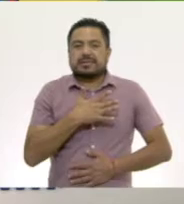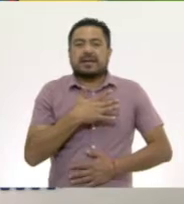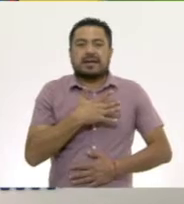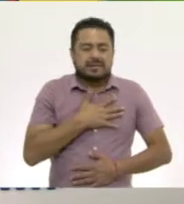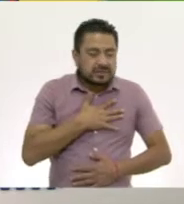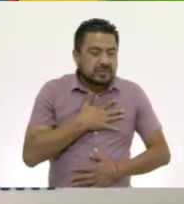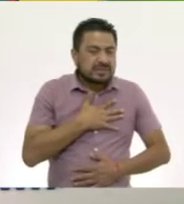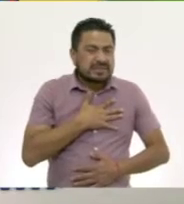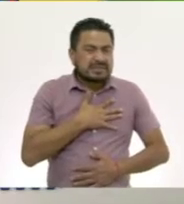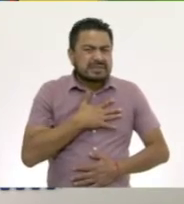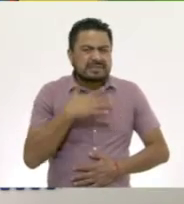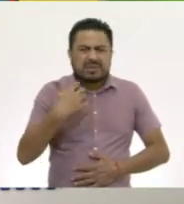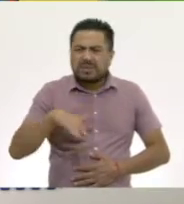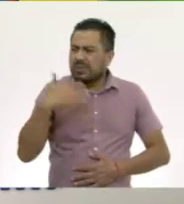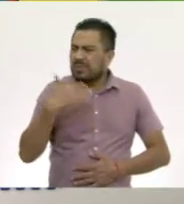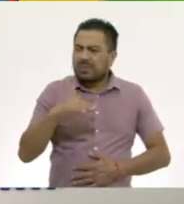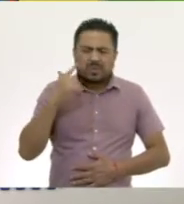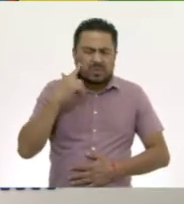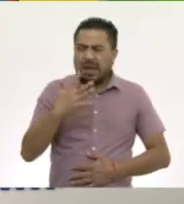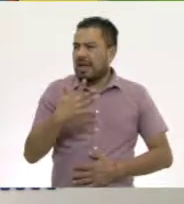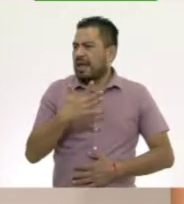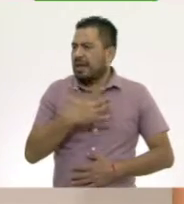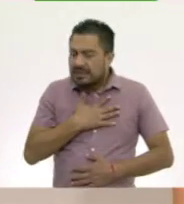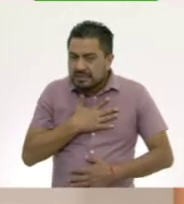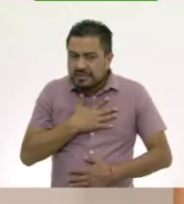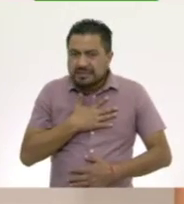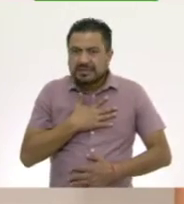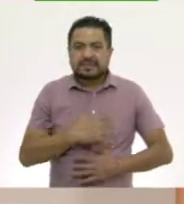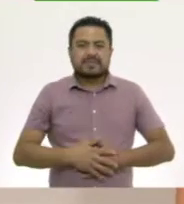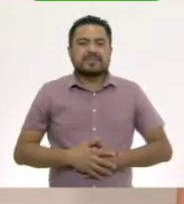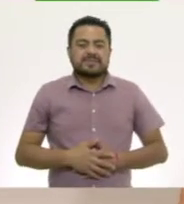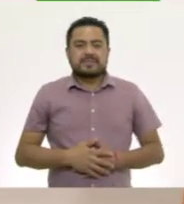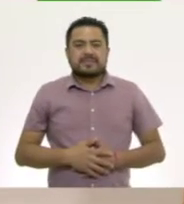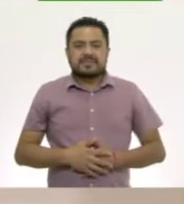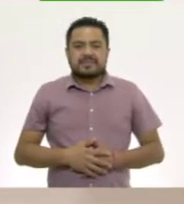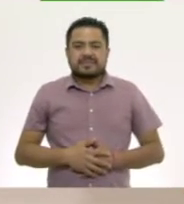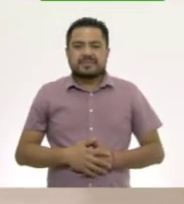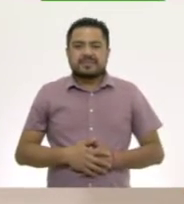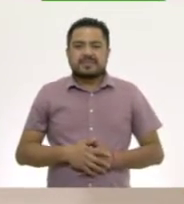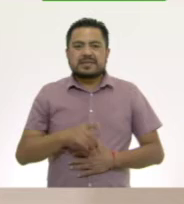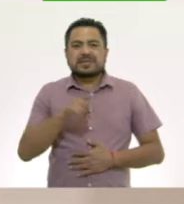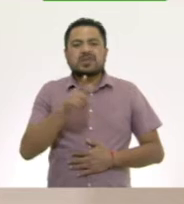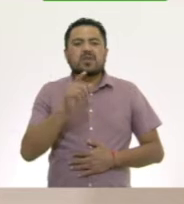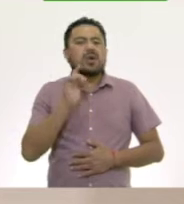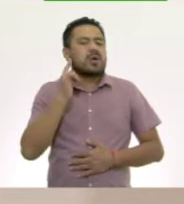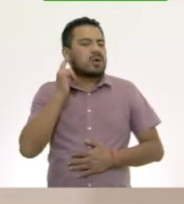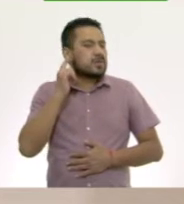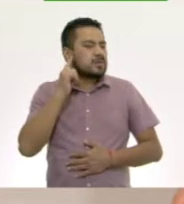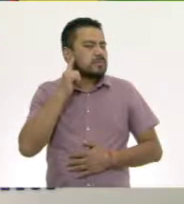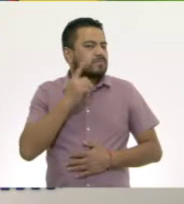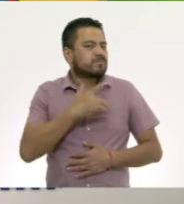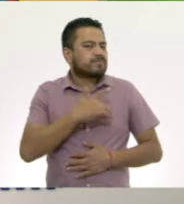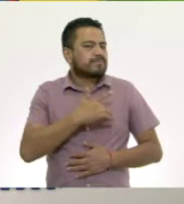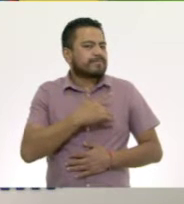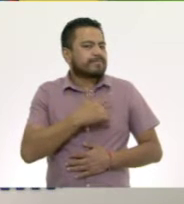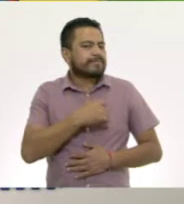el latido del corazón.